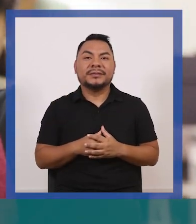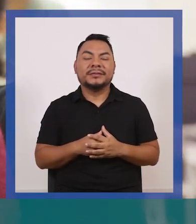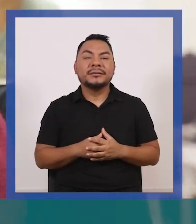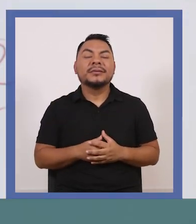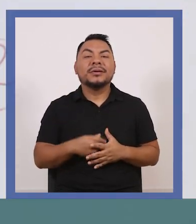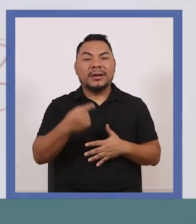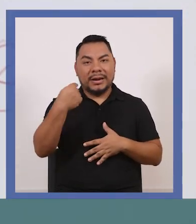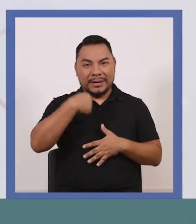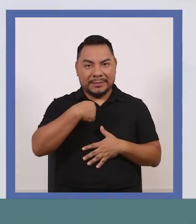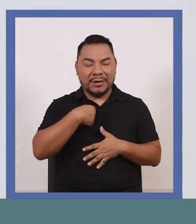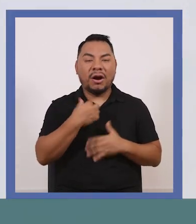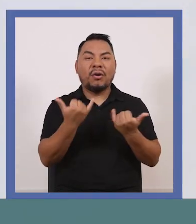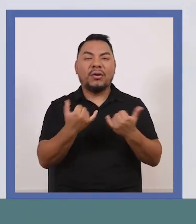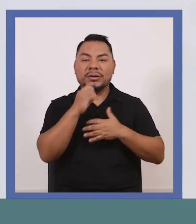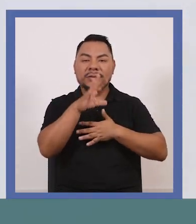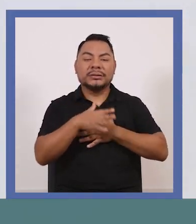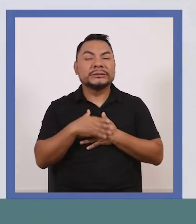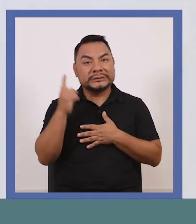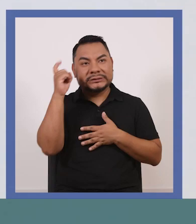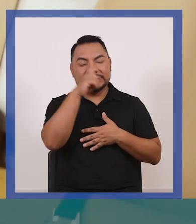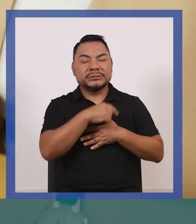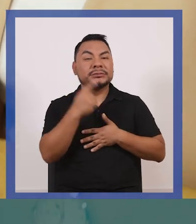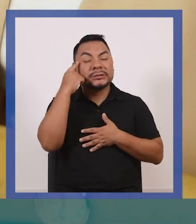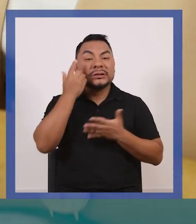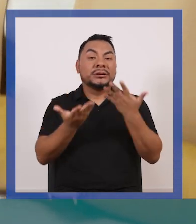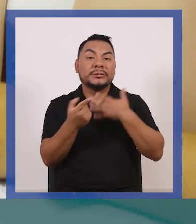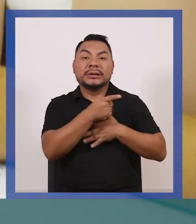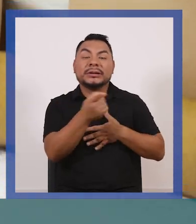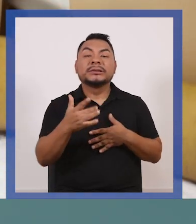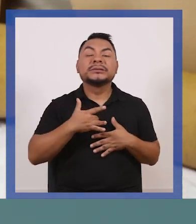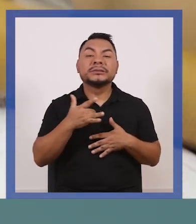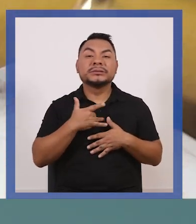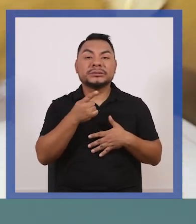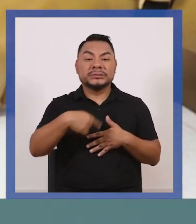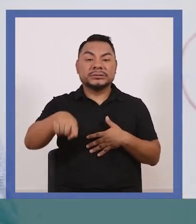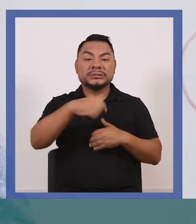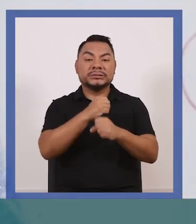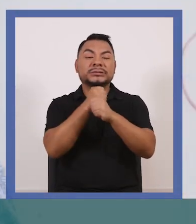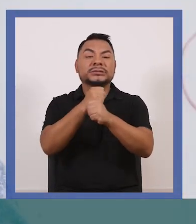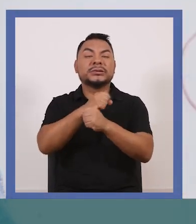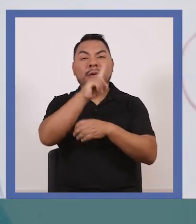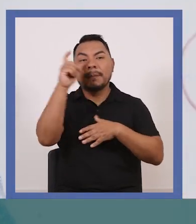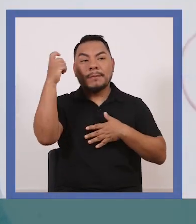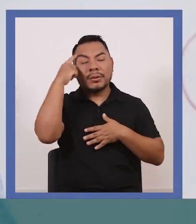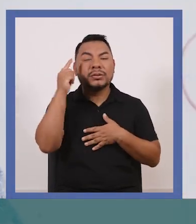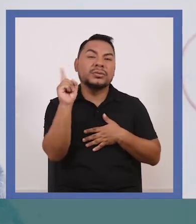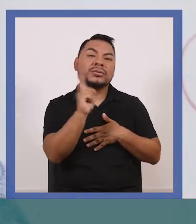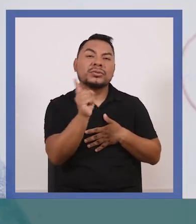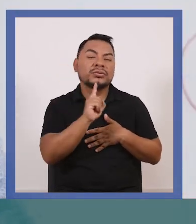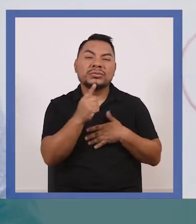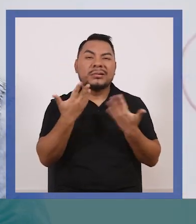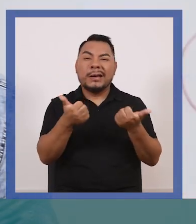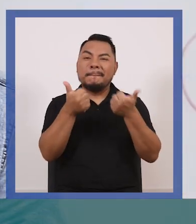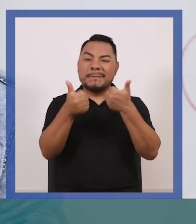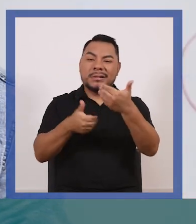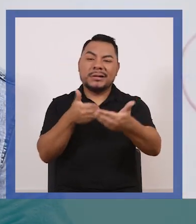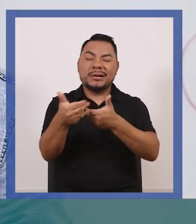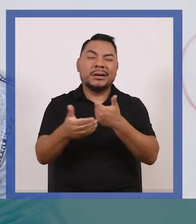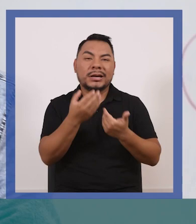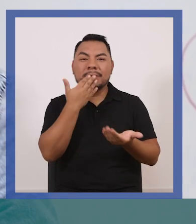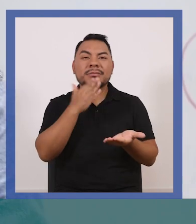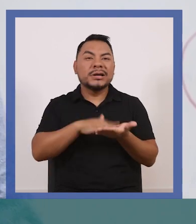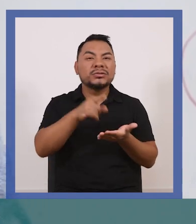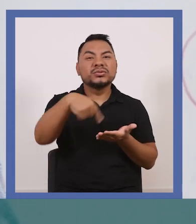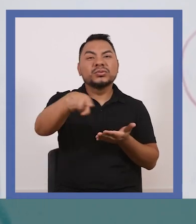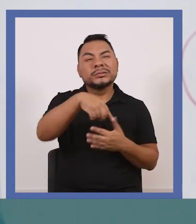Ahora me toca a mí. Difícil reto. Seguramente siente que nuestro sistema político no está funcionando